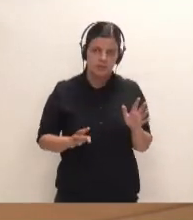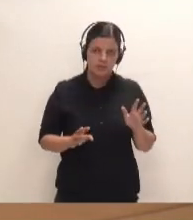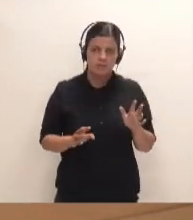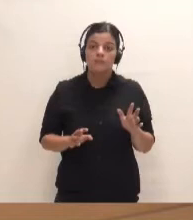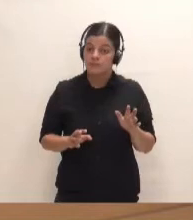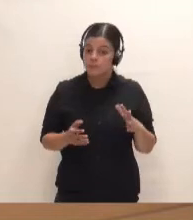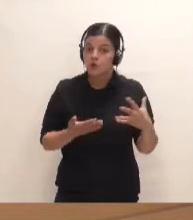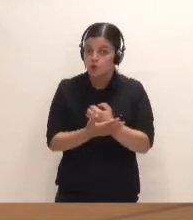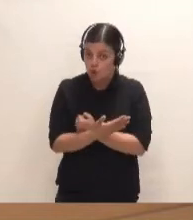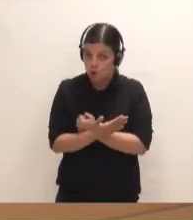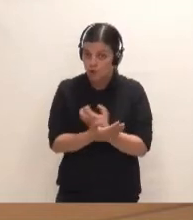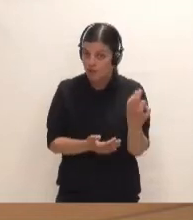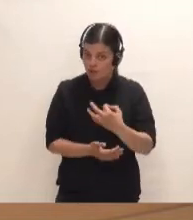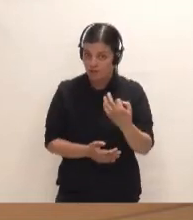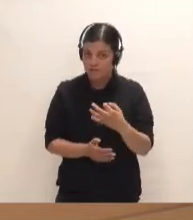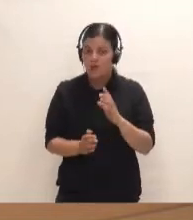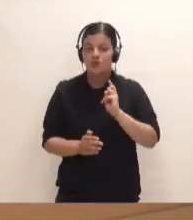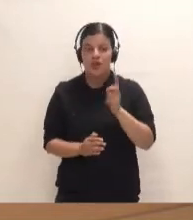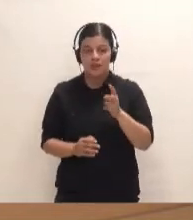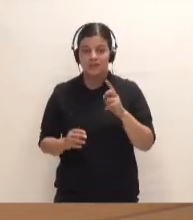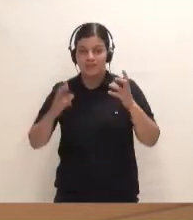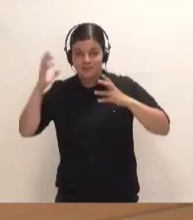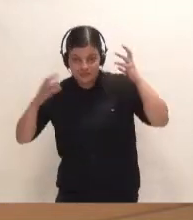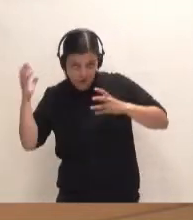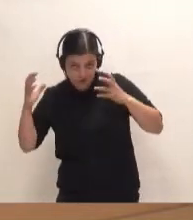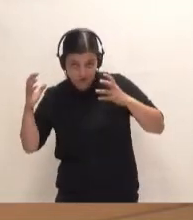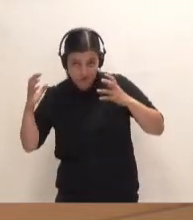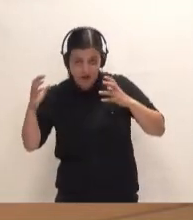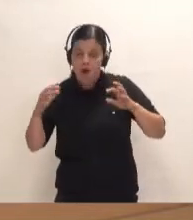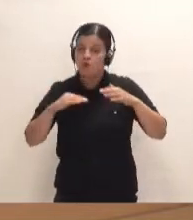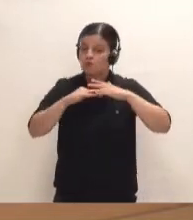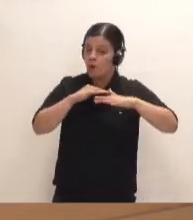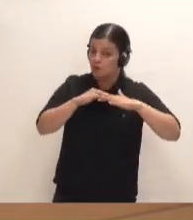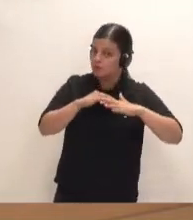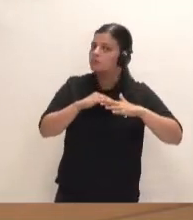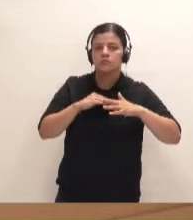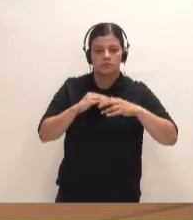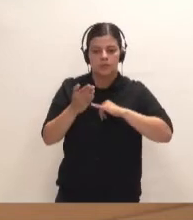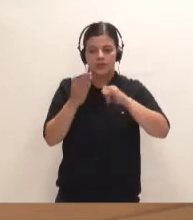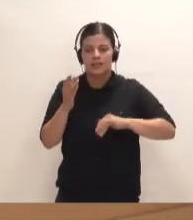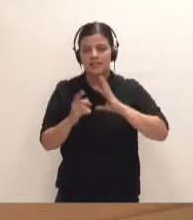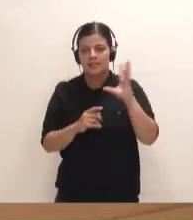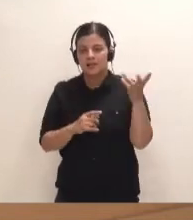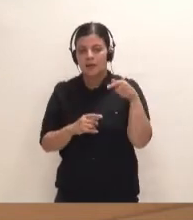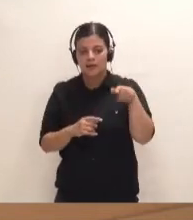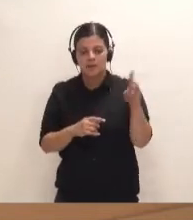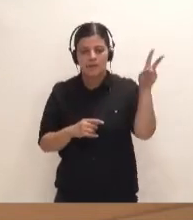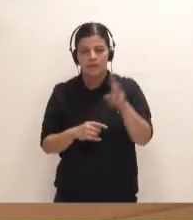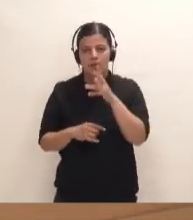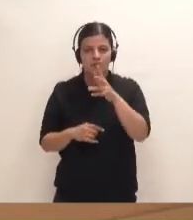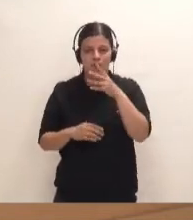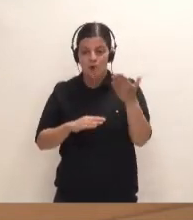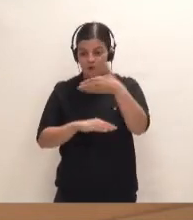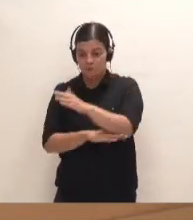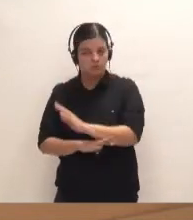todos los aspectos. No olvidemos que no solamente está el tema de la fauna, el tema de la costa, sino precisamente la crisis climática no viene por los